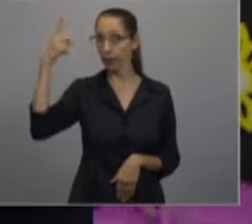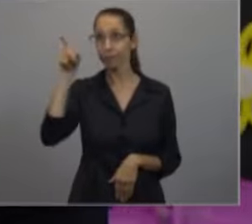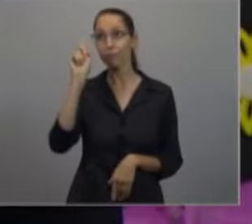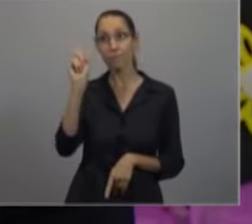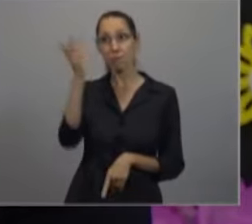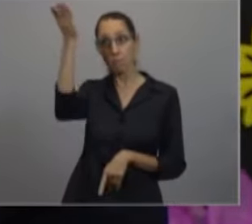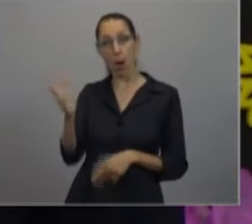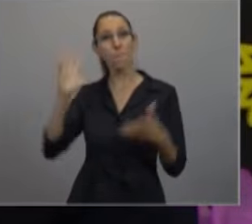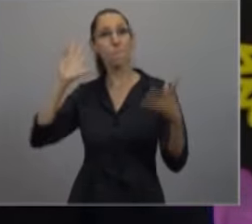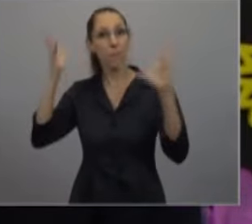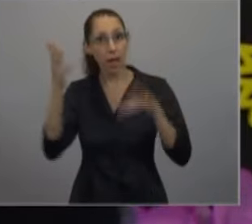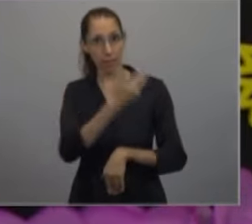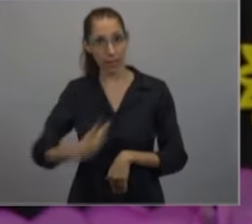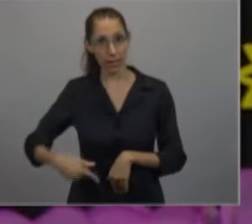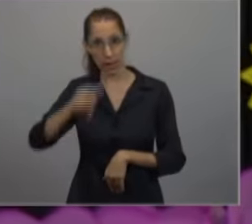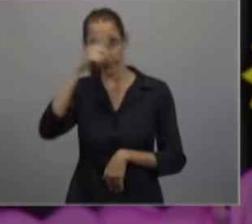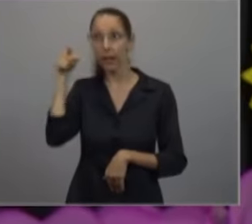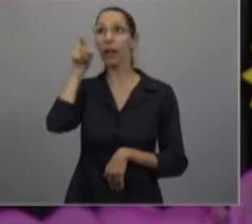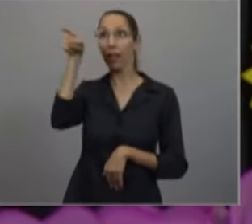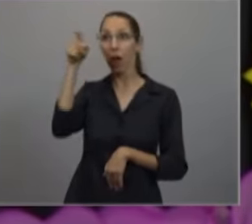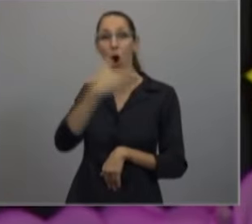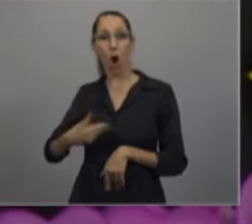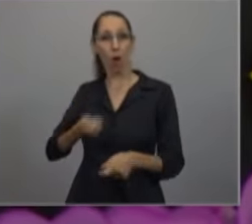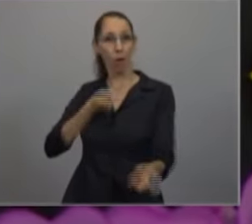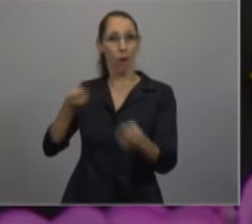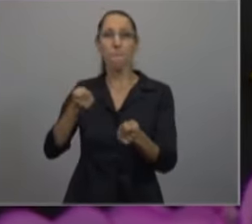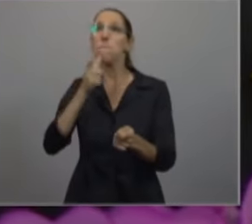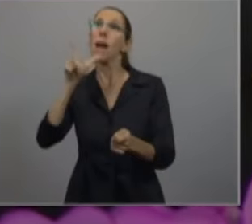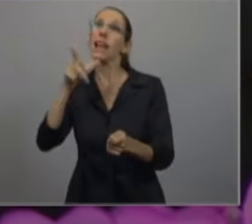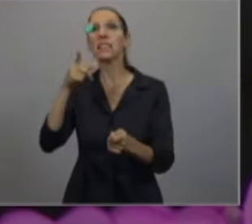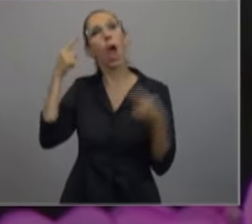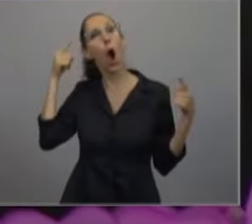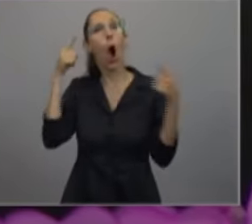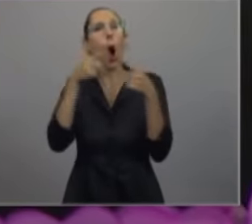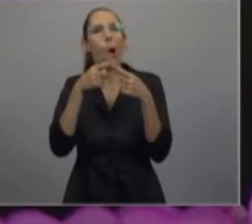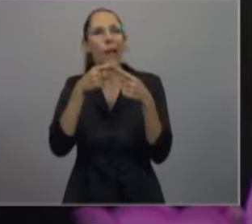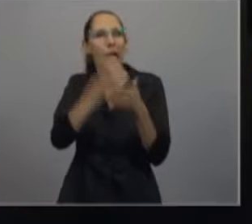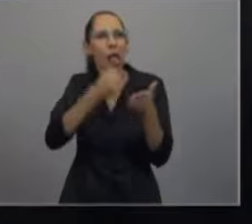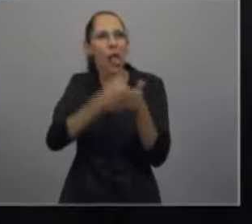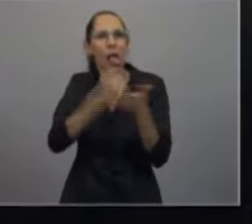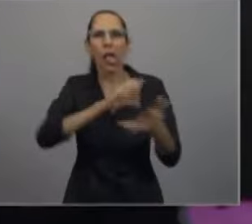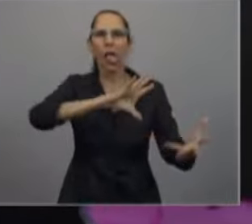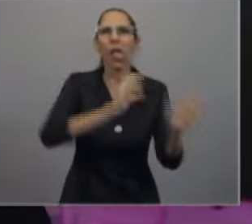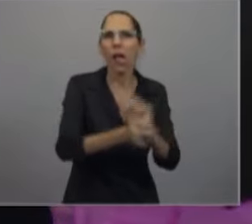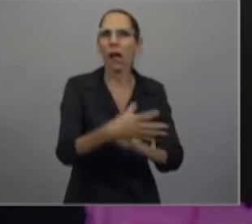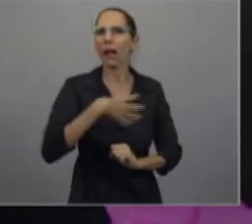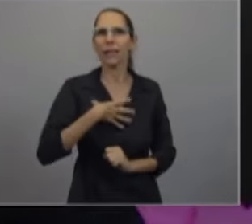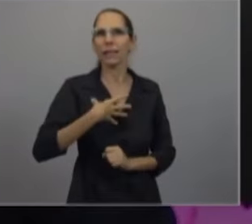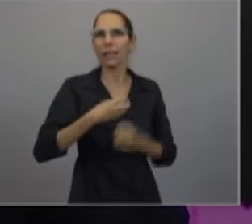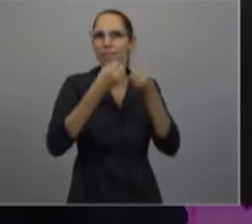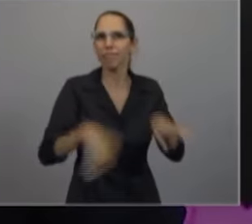la Nación, Miley, que parece que hizo lo imposible para que no pudieran empezar las clases. Y lo quiero decir,